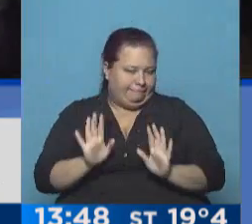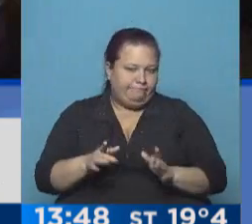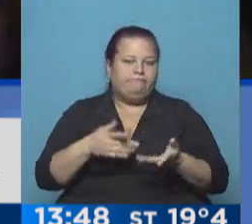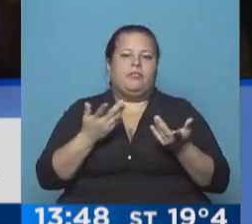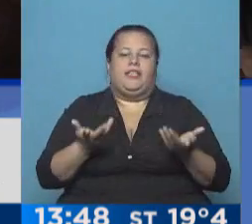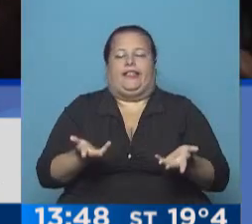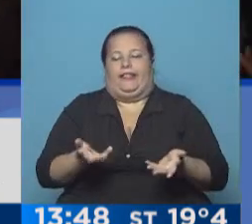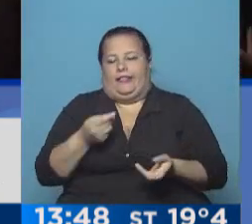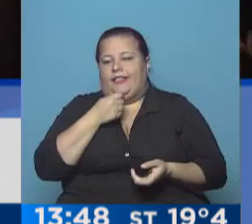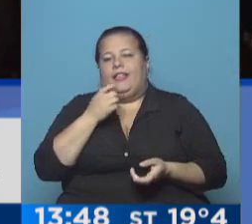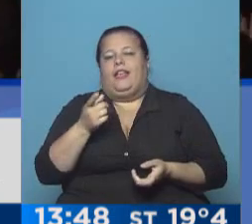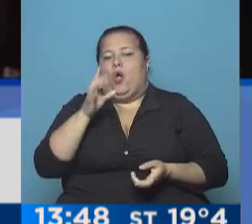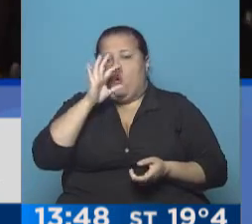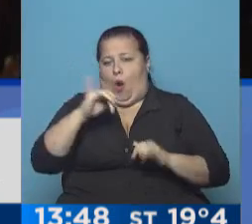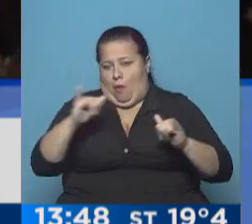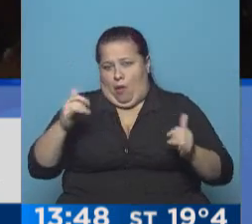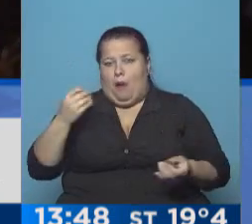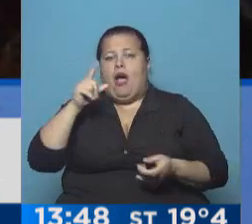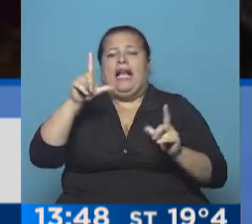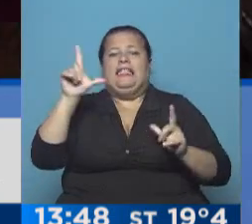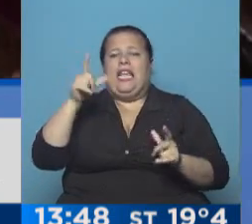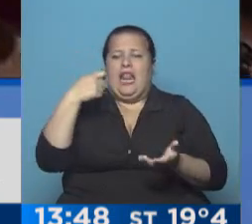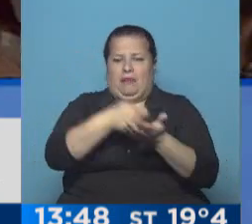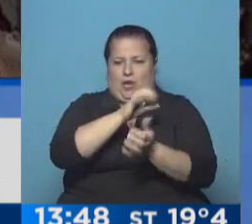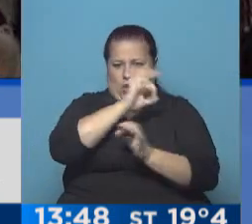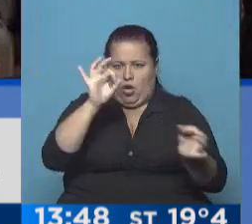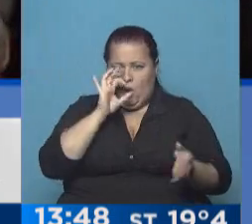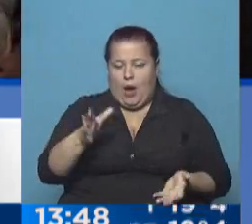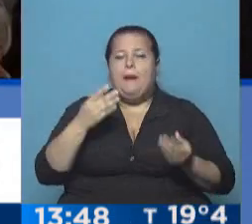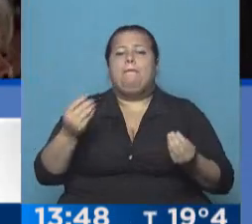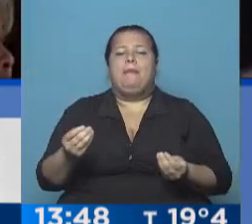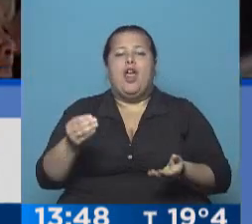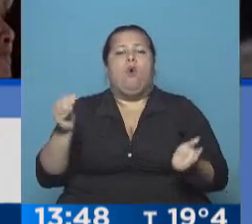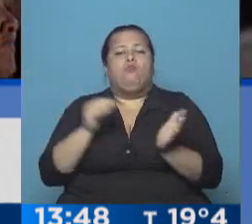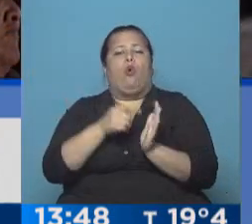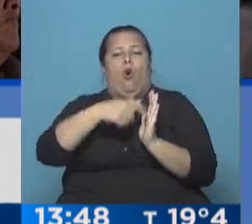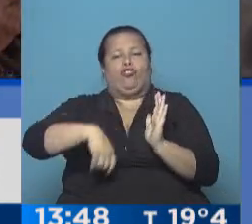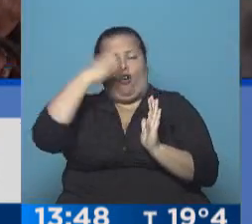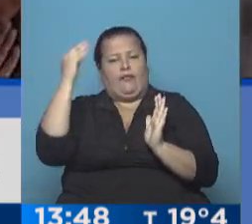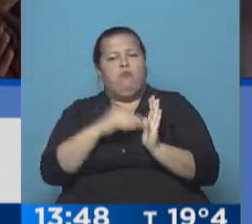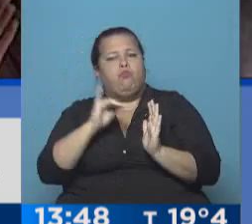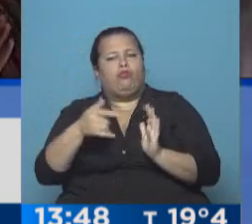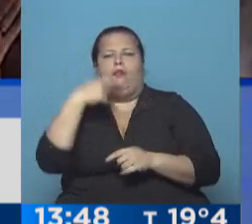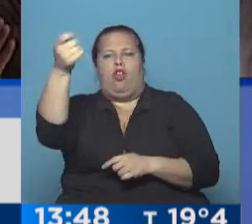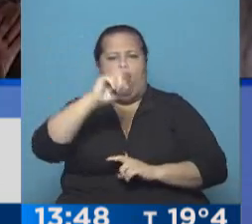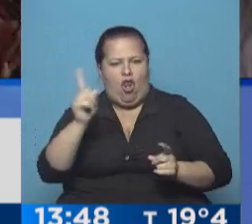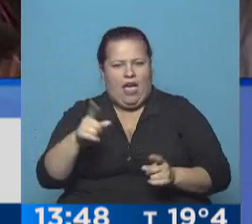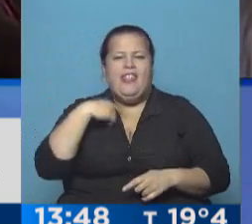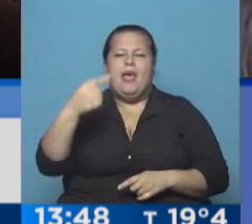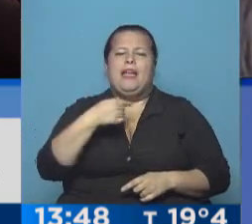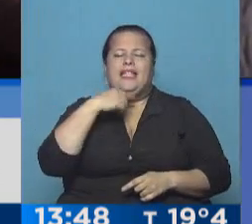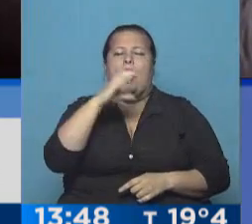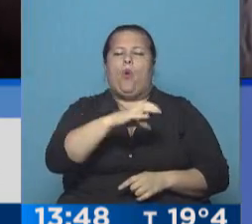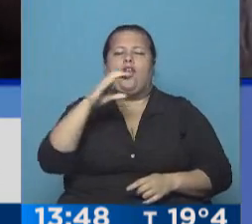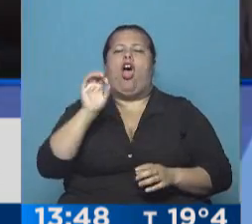Al menos, nunca la puse evidentemente porque el canal nunca recibió un peso por eso, pero lo pusieron en el boletín oficial. Después tienen las cuentas bancarias